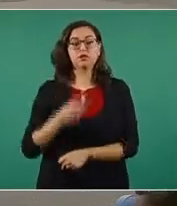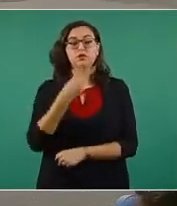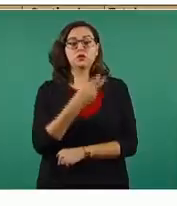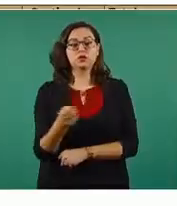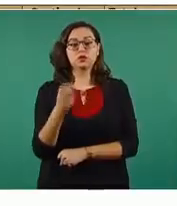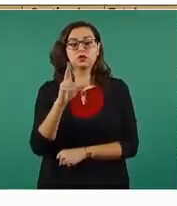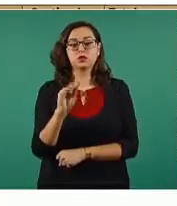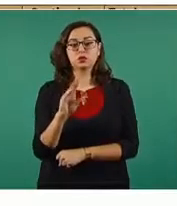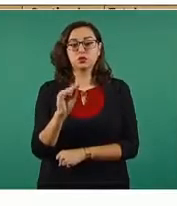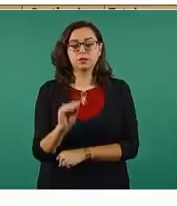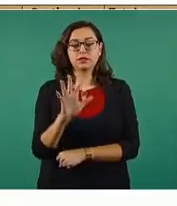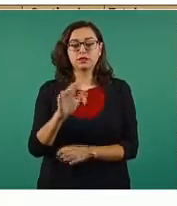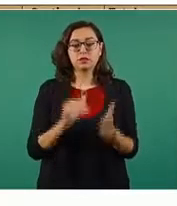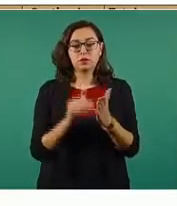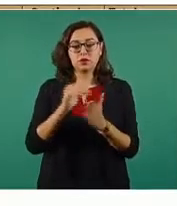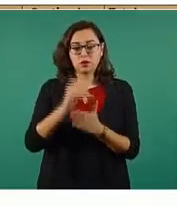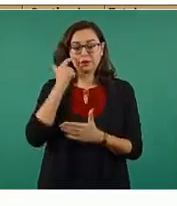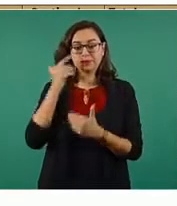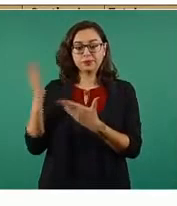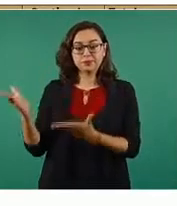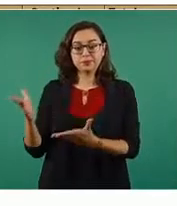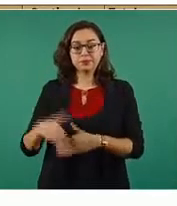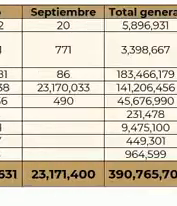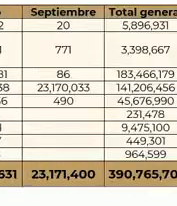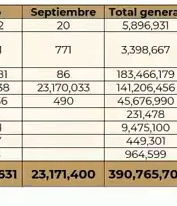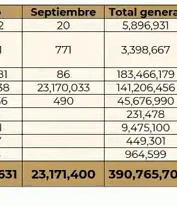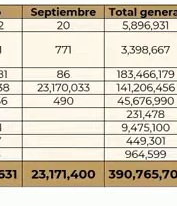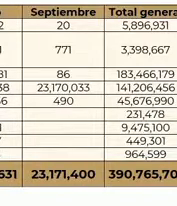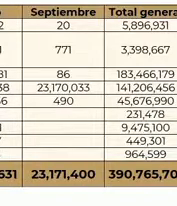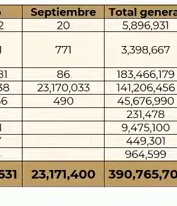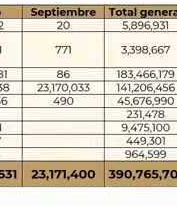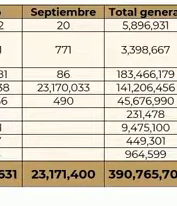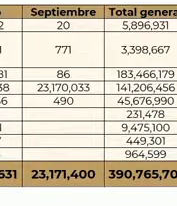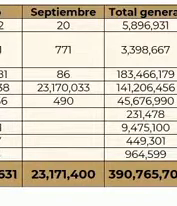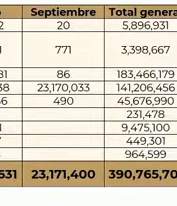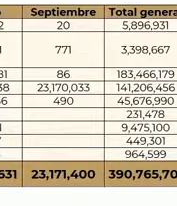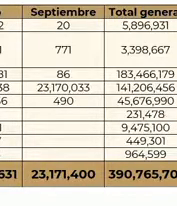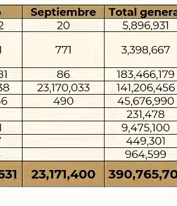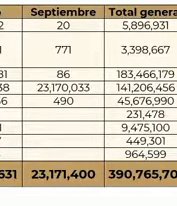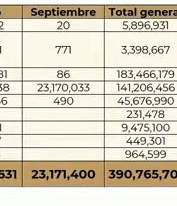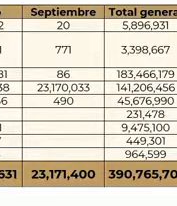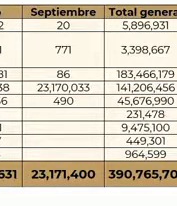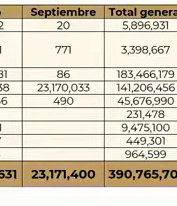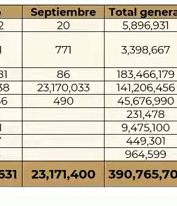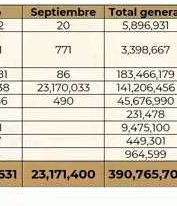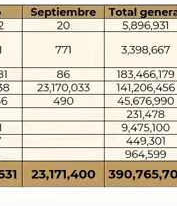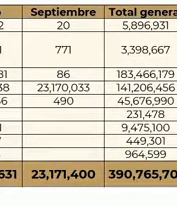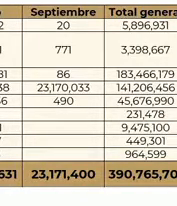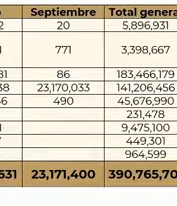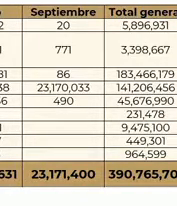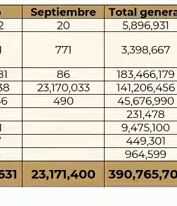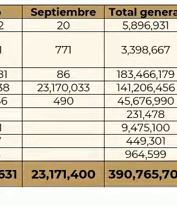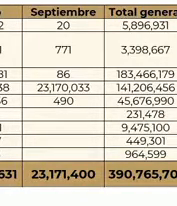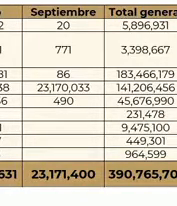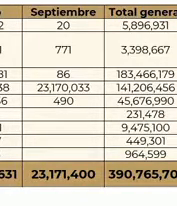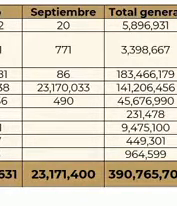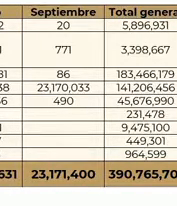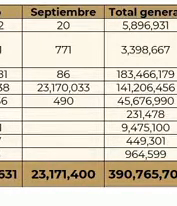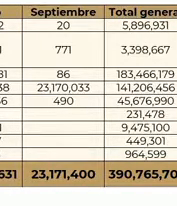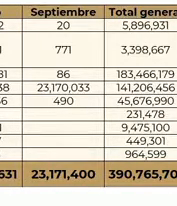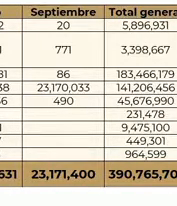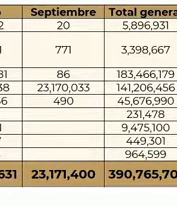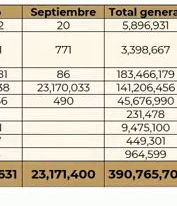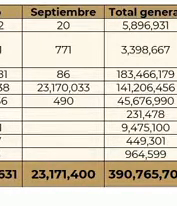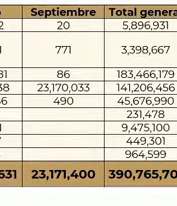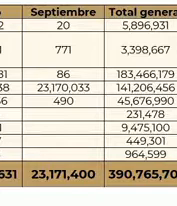y cinco millones setecientas cuarenta mil trescientas noventa y ocho piezas. Y ayer se agregaron, en el curso de la